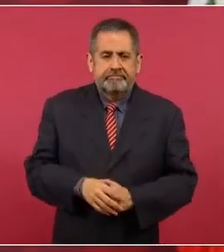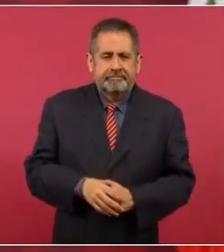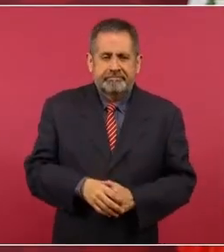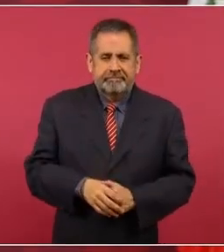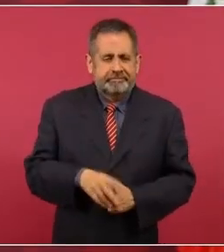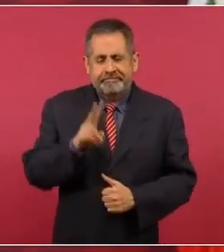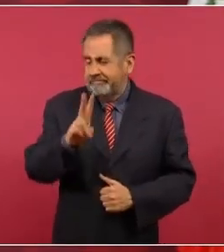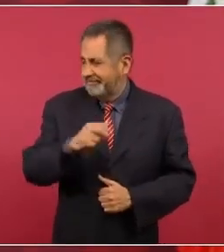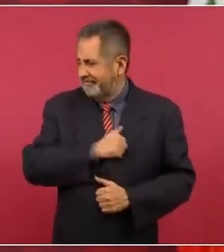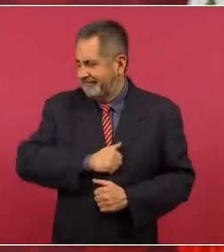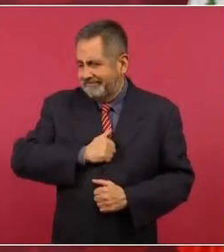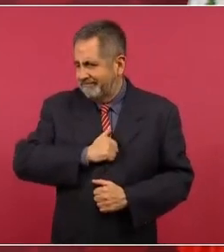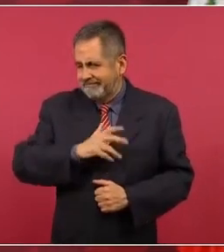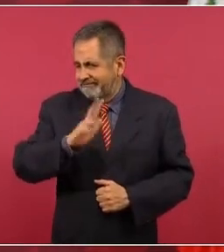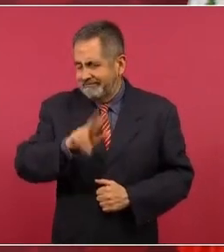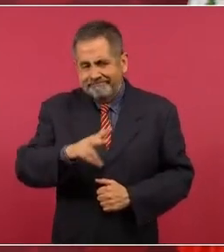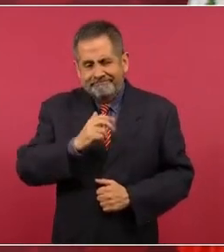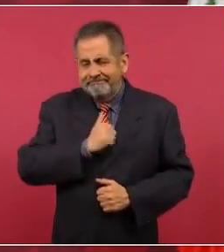lamentables,